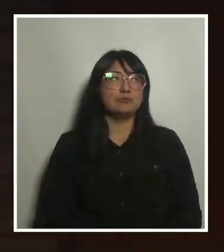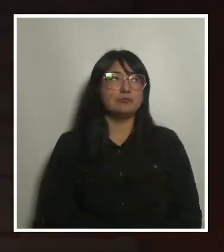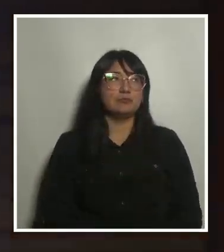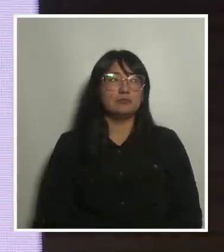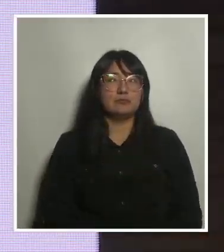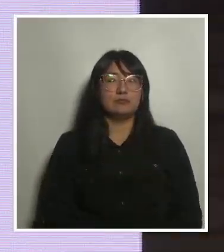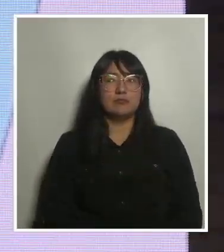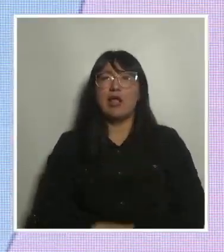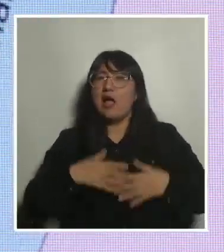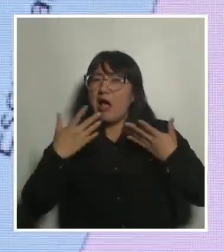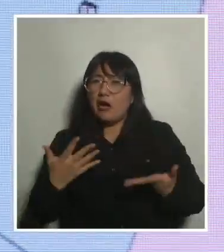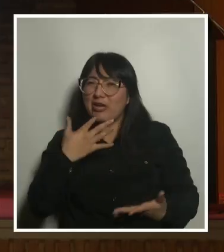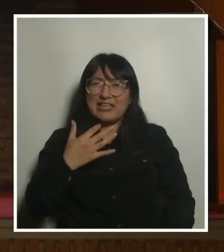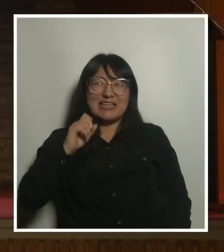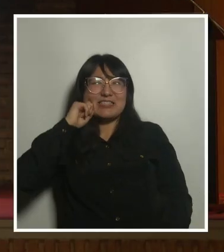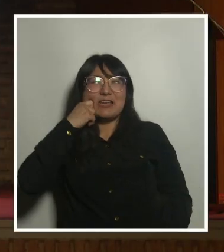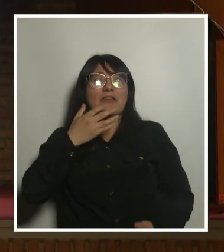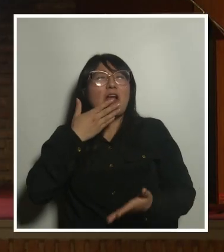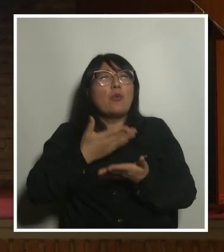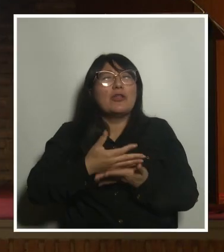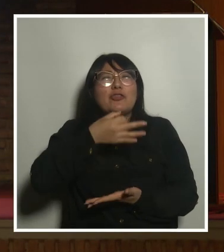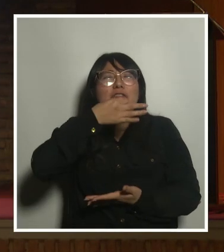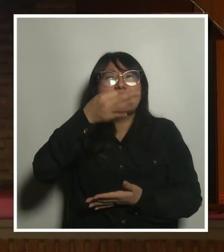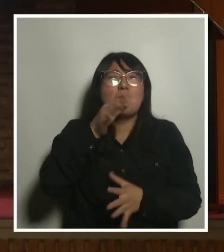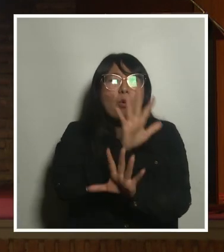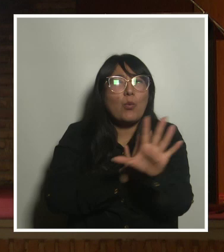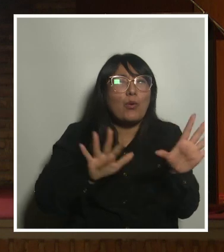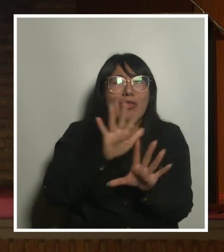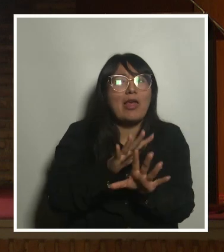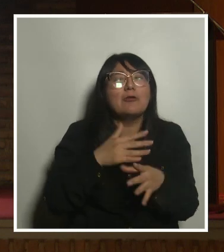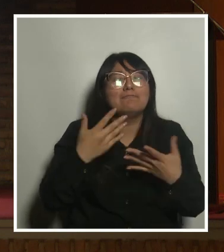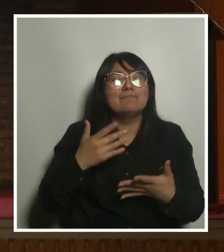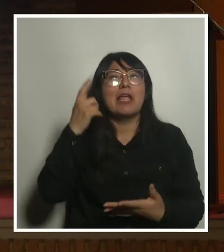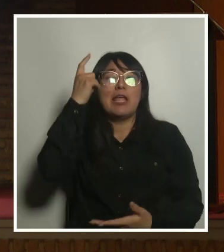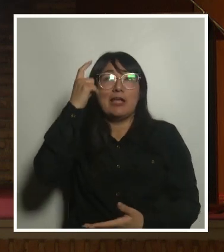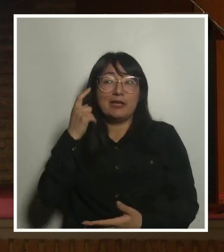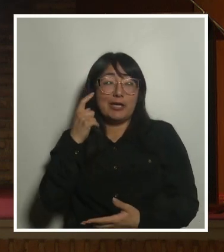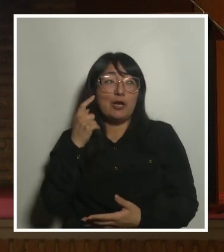¿De qué estamos hablando cuando estamos hablando de cuidados? Creo que muchas veces